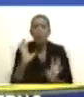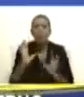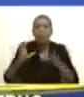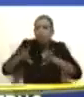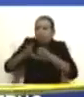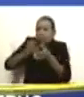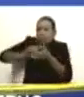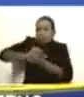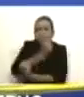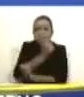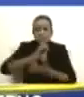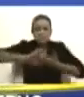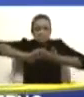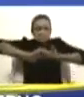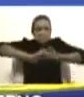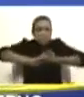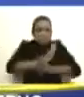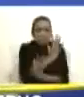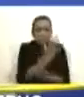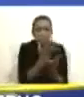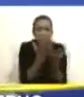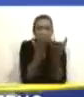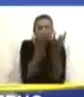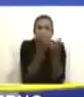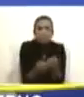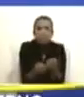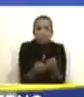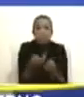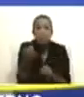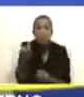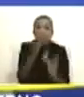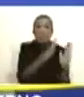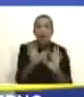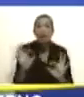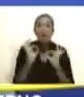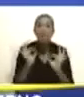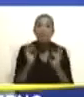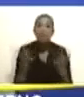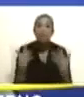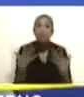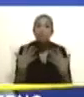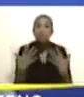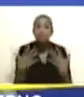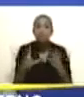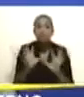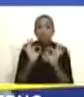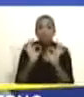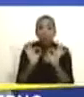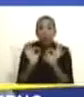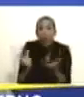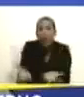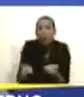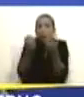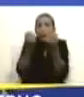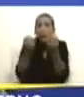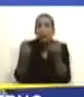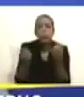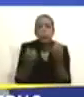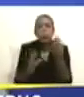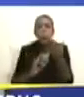descuartizado. Y amerita un plan especial para su recuperación.